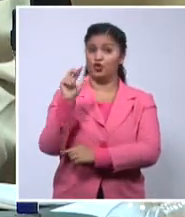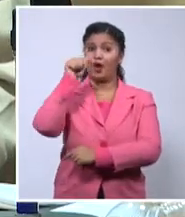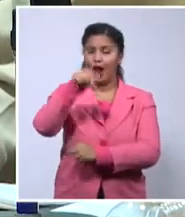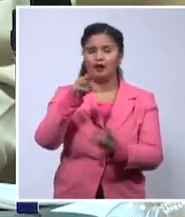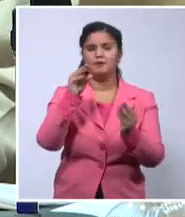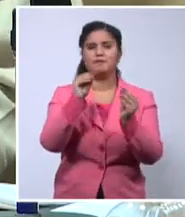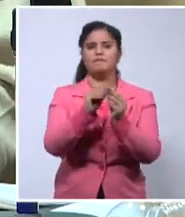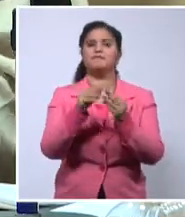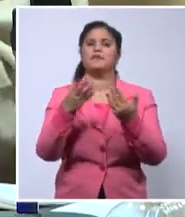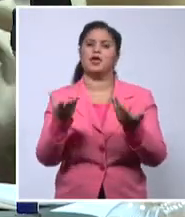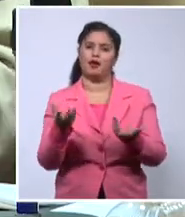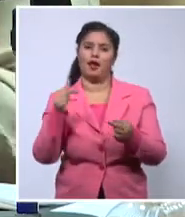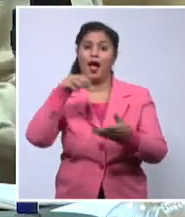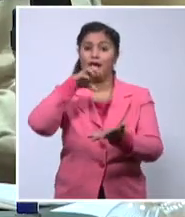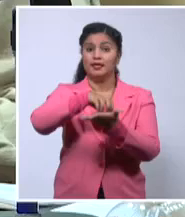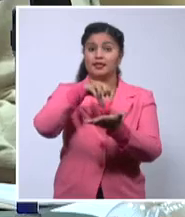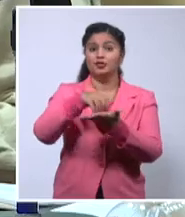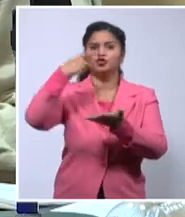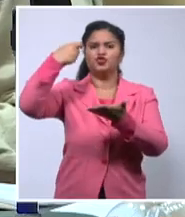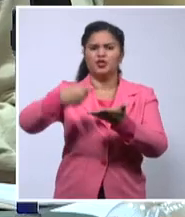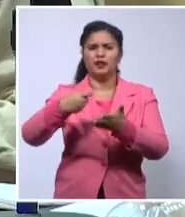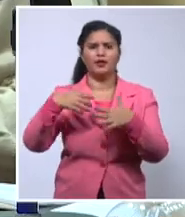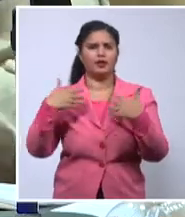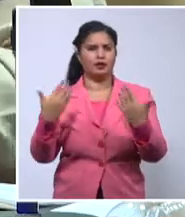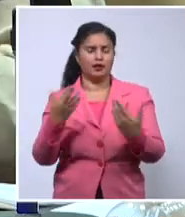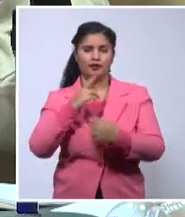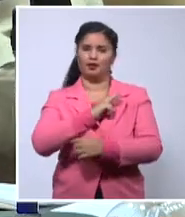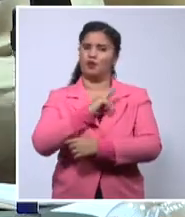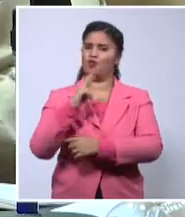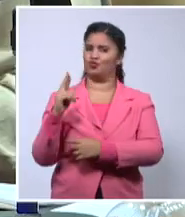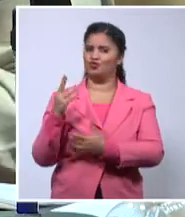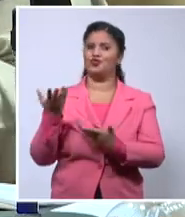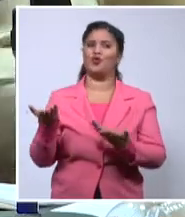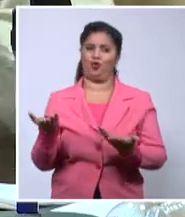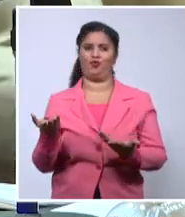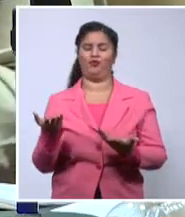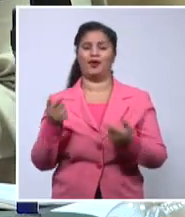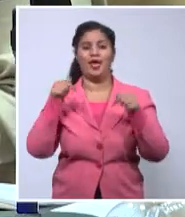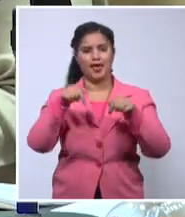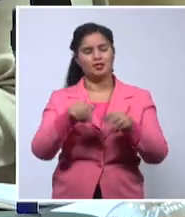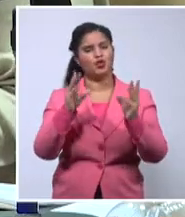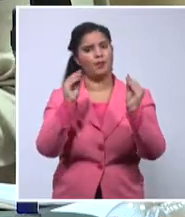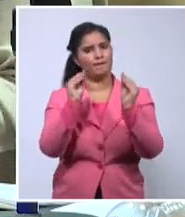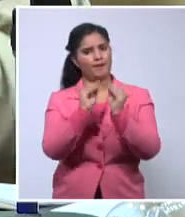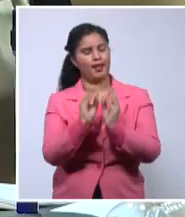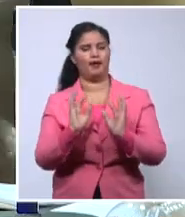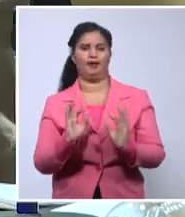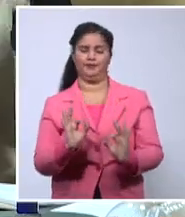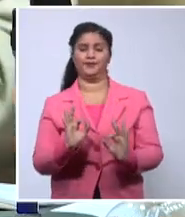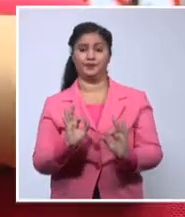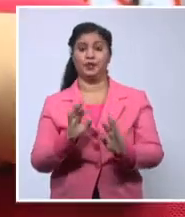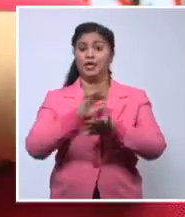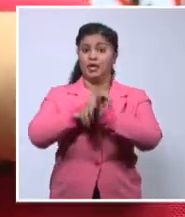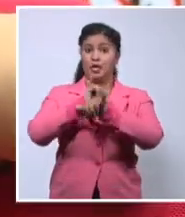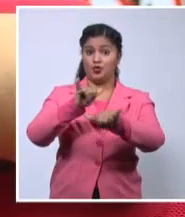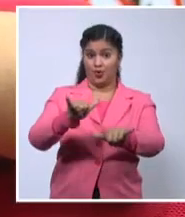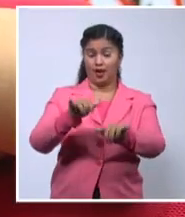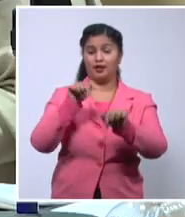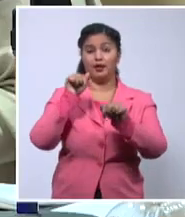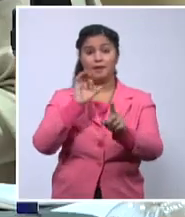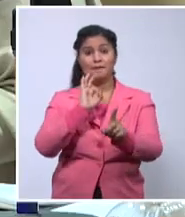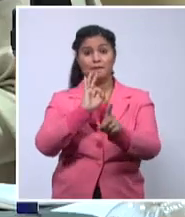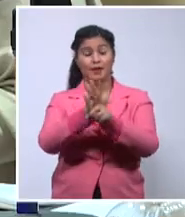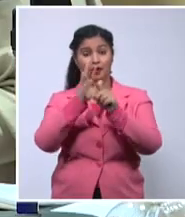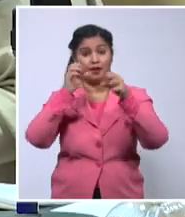manera. Yo creo que lo tenemos que patentizar y dejarlo claro en todas las tribunas, empezando por las redes sociales,